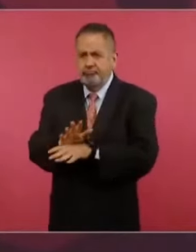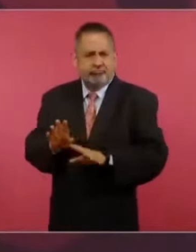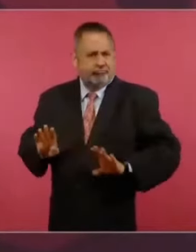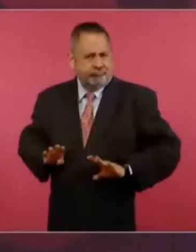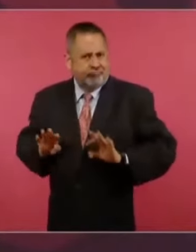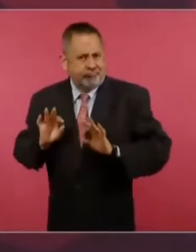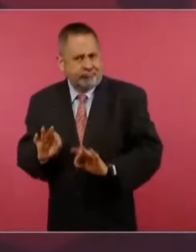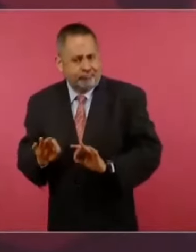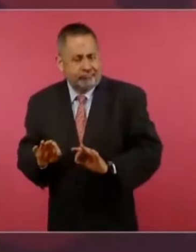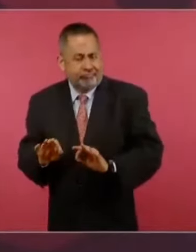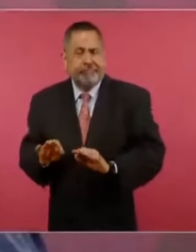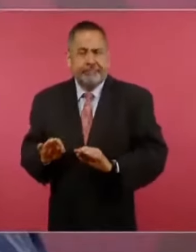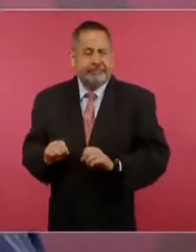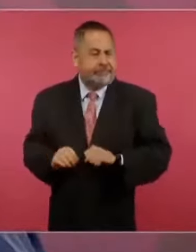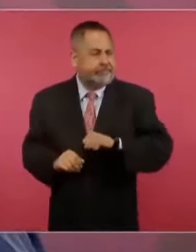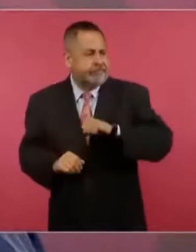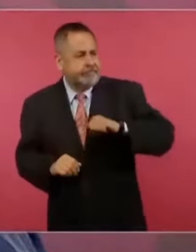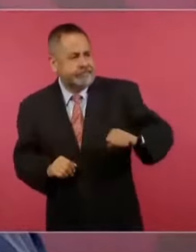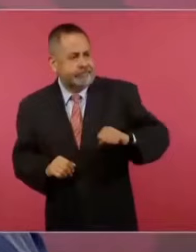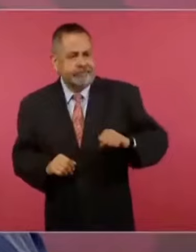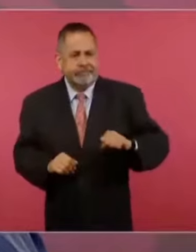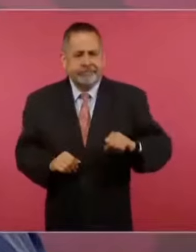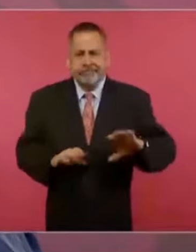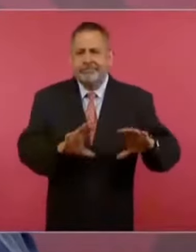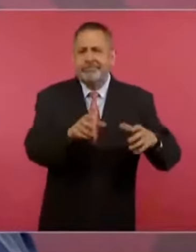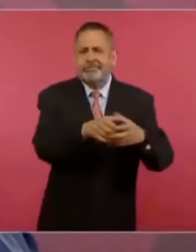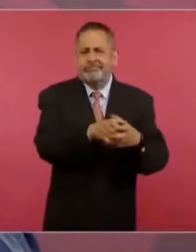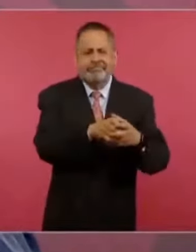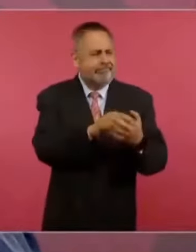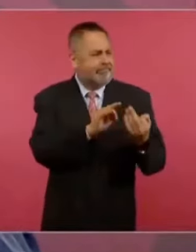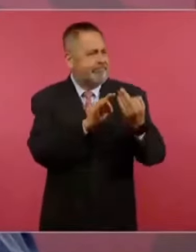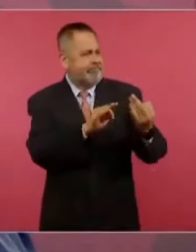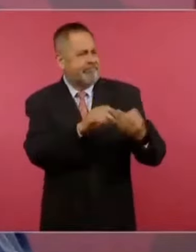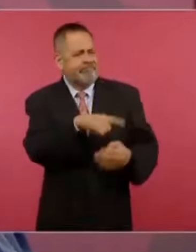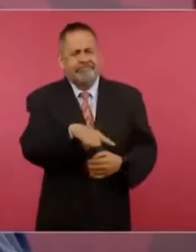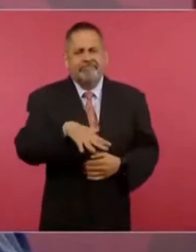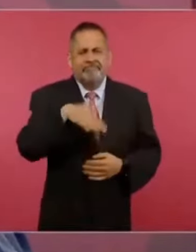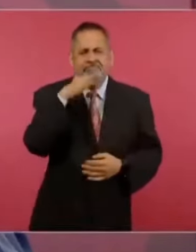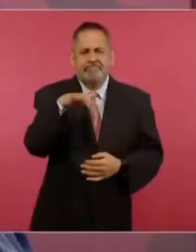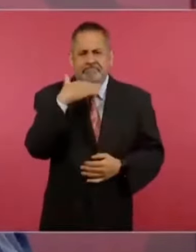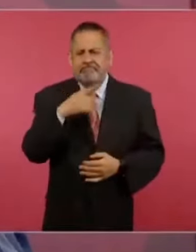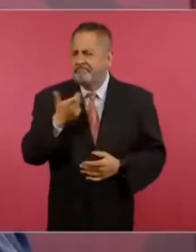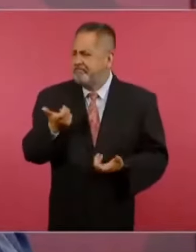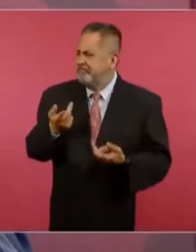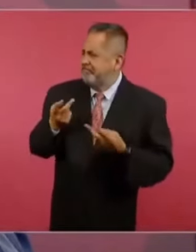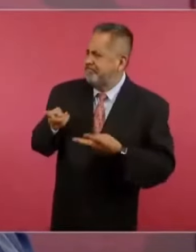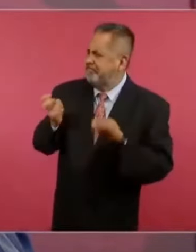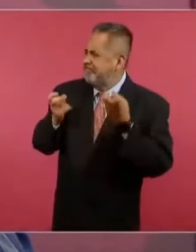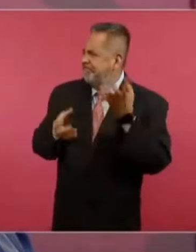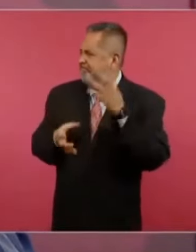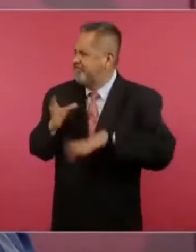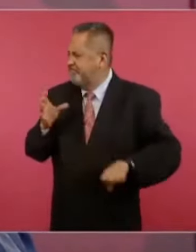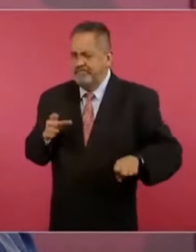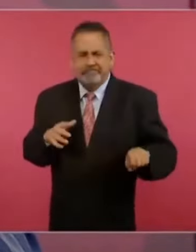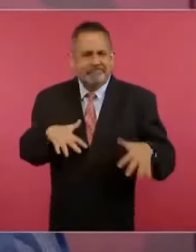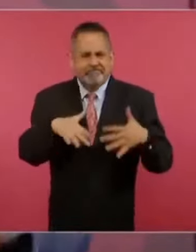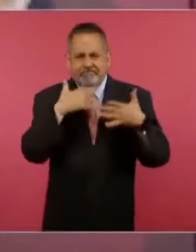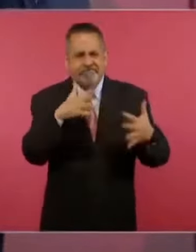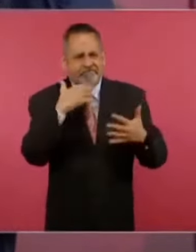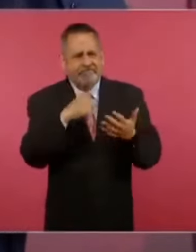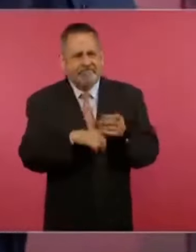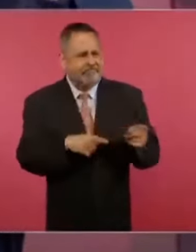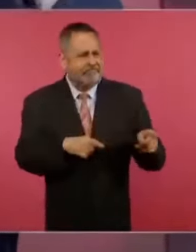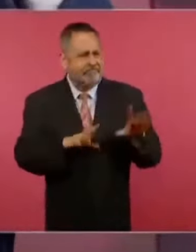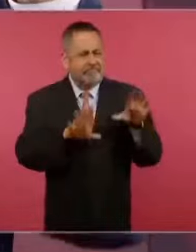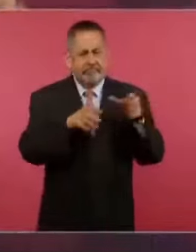uno que enfrentar a minorías rapaces, corruptas, a las